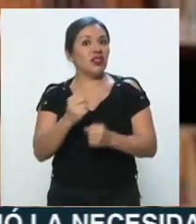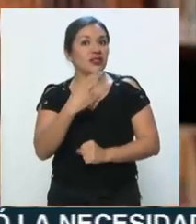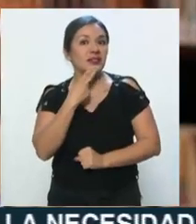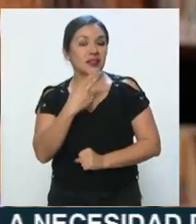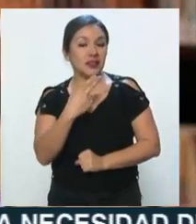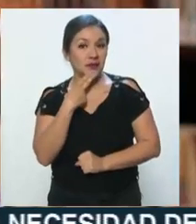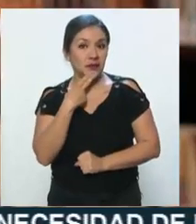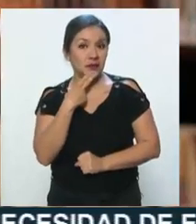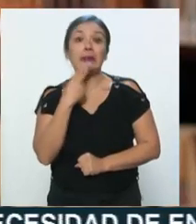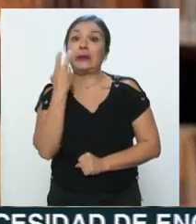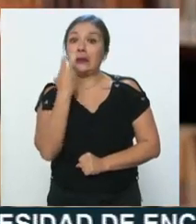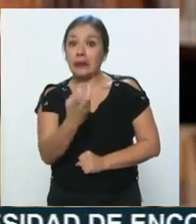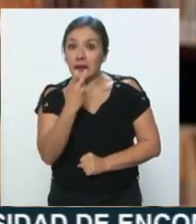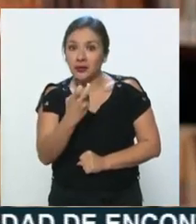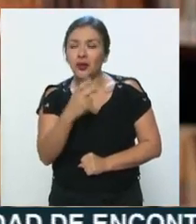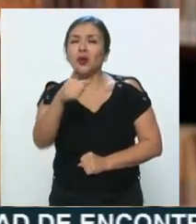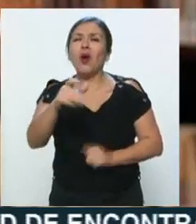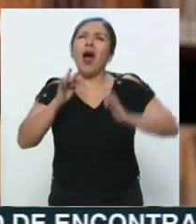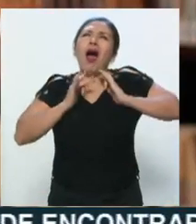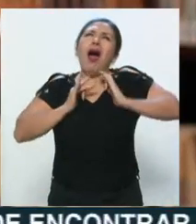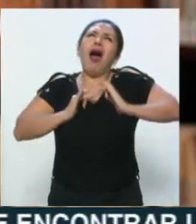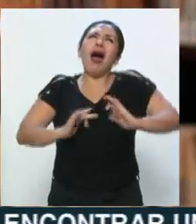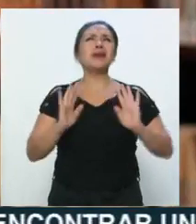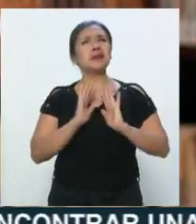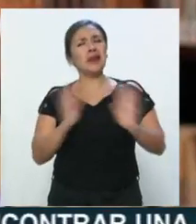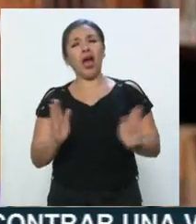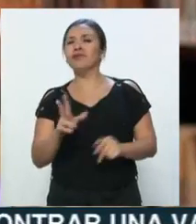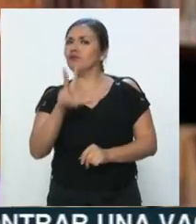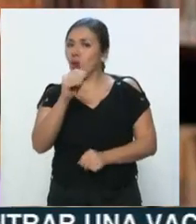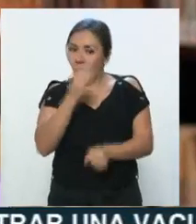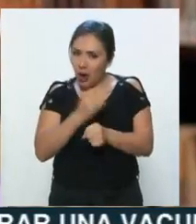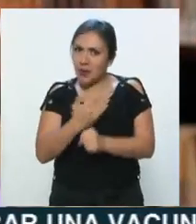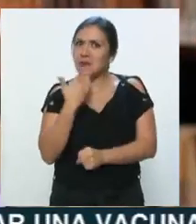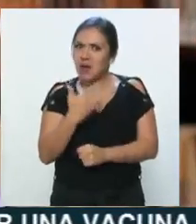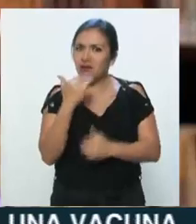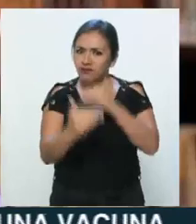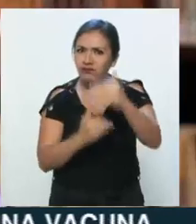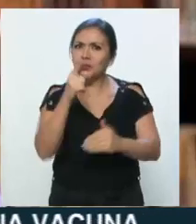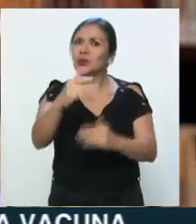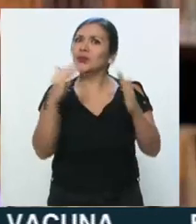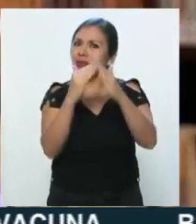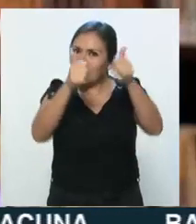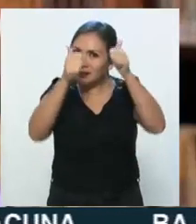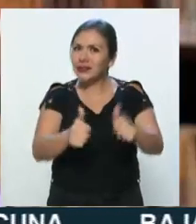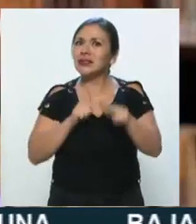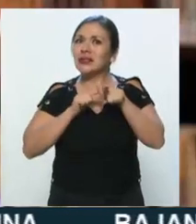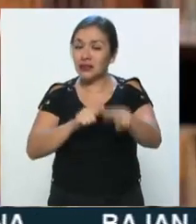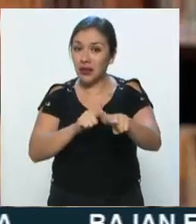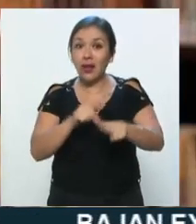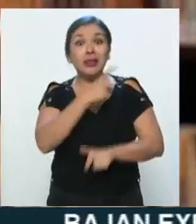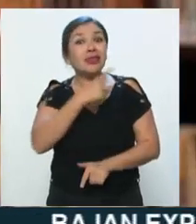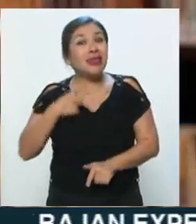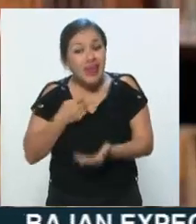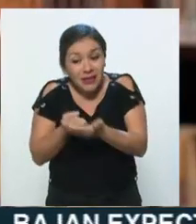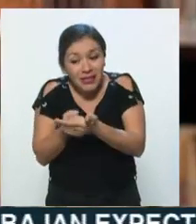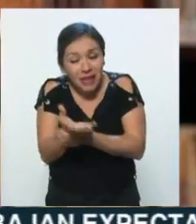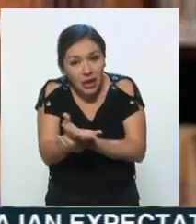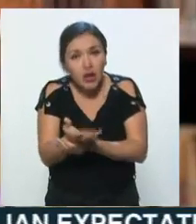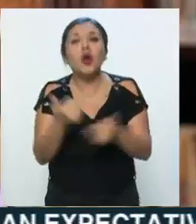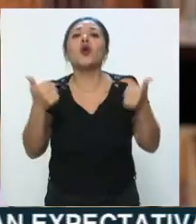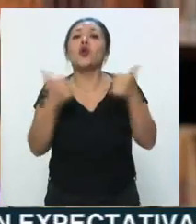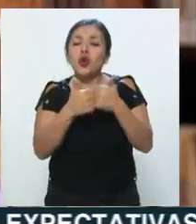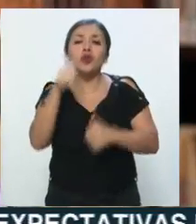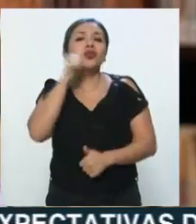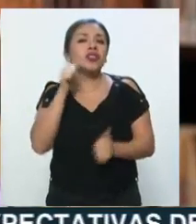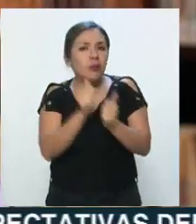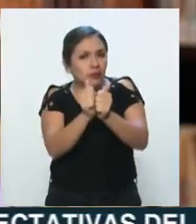por ello no nos relajemos, vamos bien, quédate en casa y si debes salir, siempre con